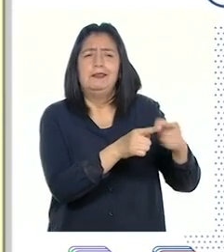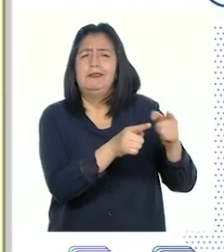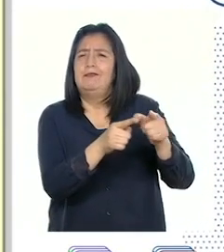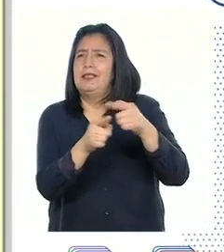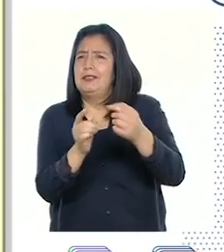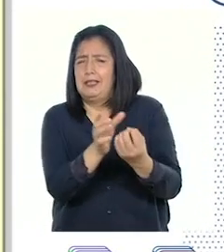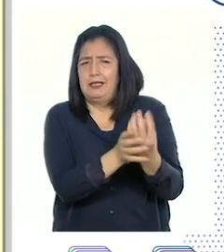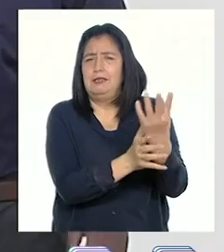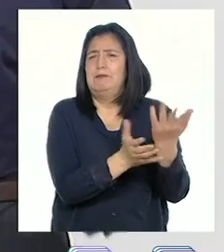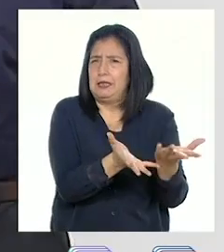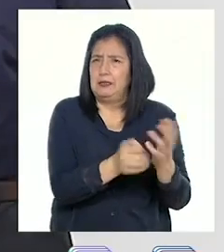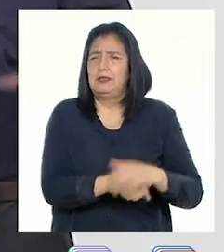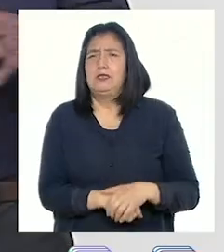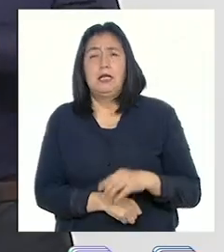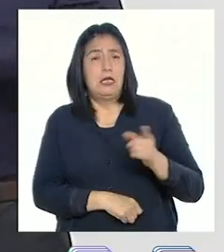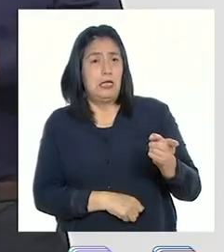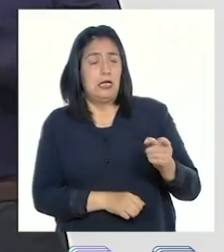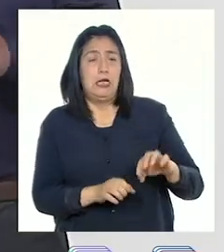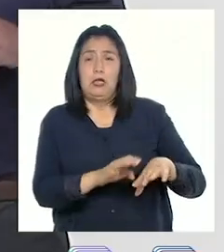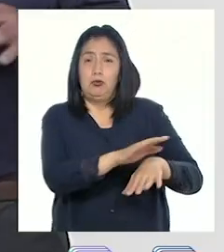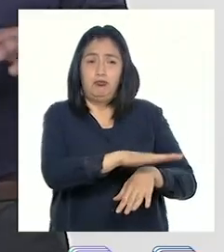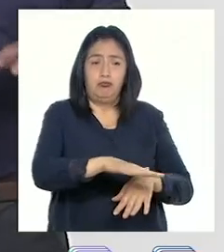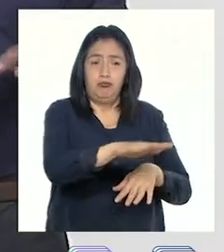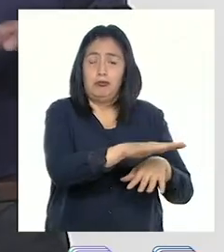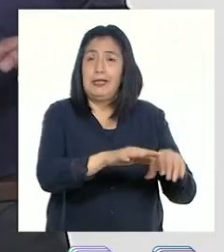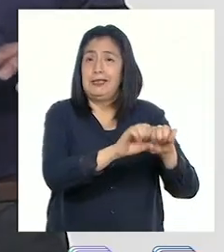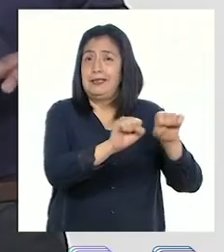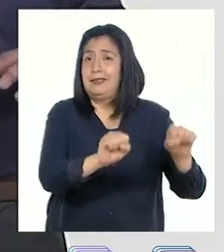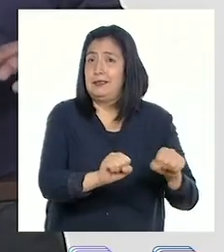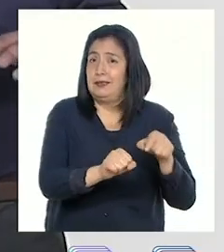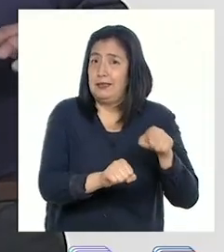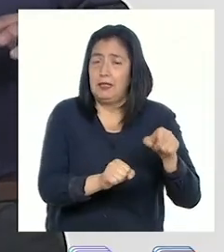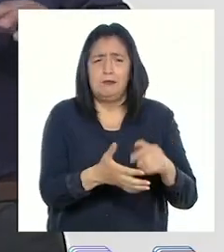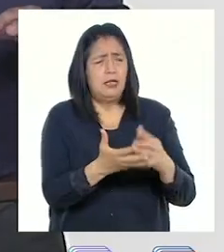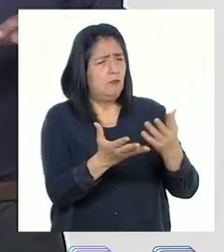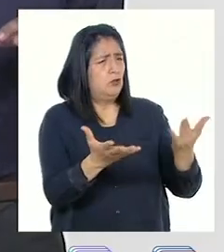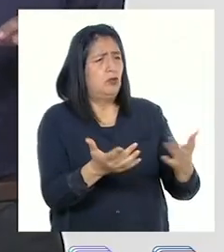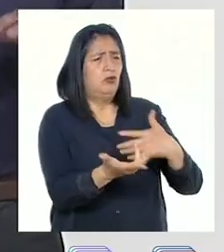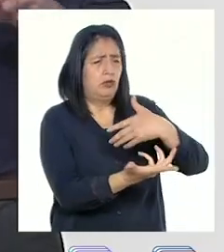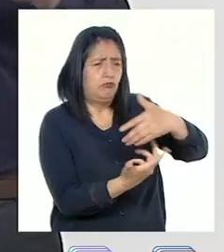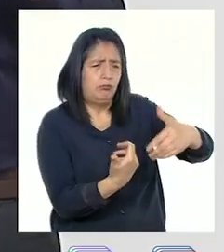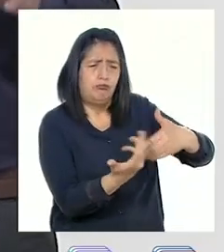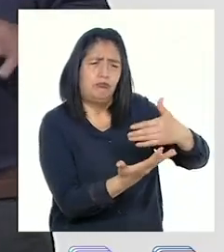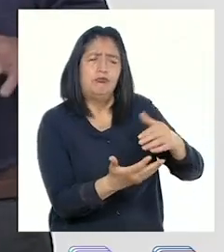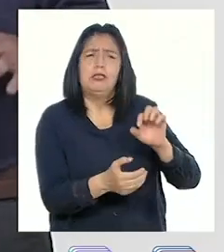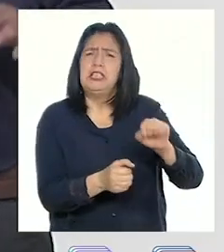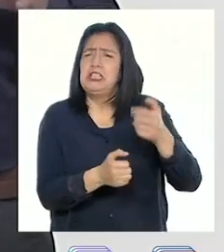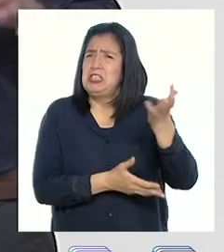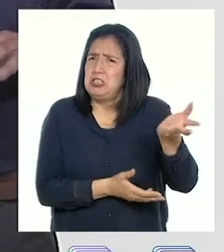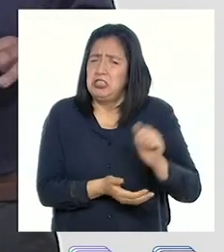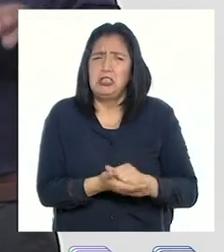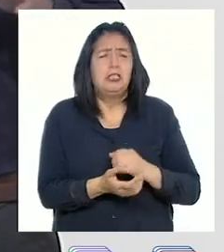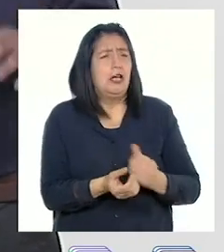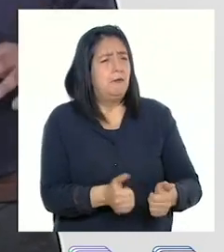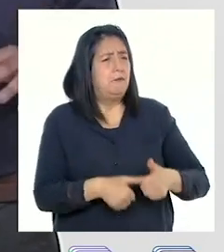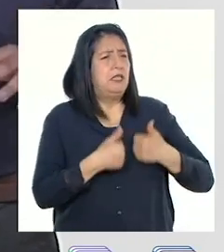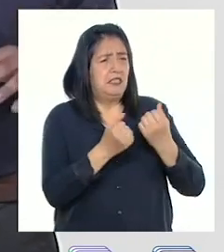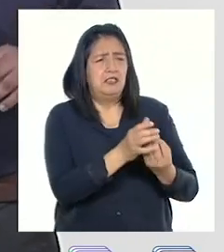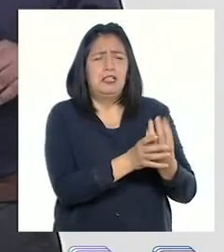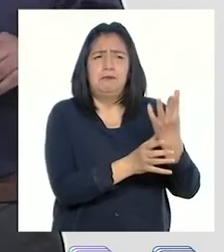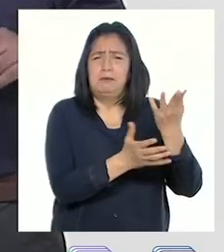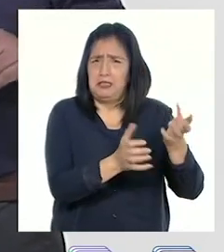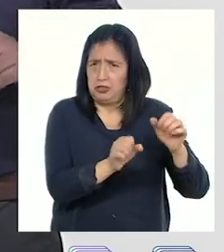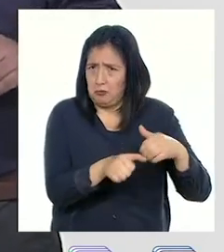diversidad de las plantas. En un ecosistema hay muchos elementos que se interrelacionan y determinan la vida de las